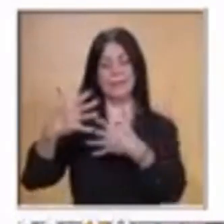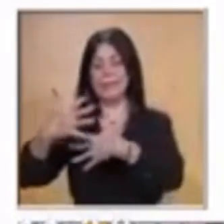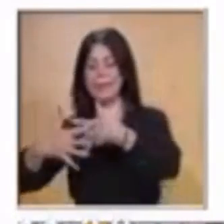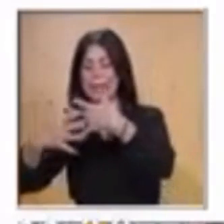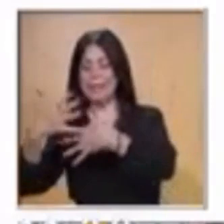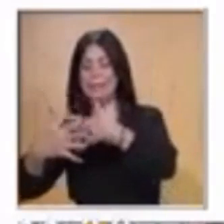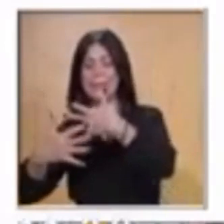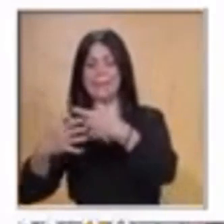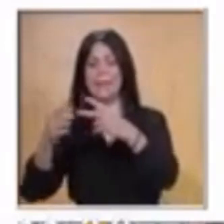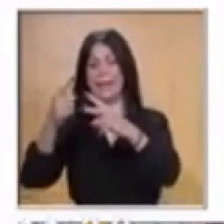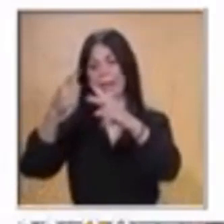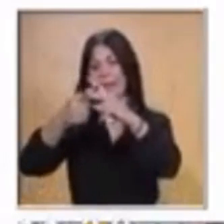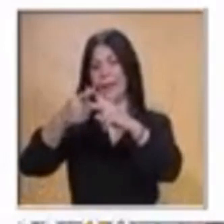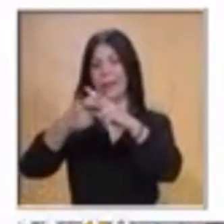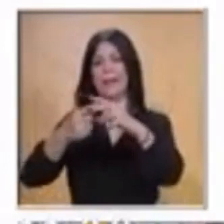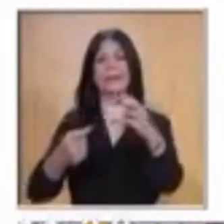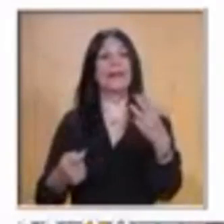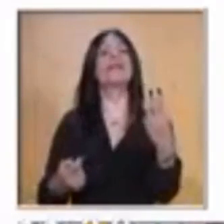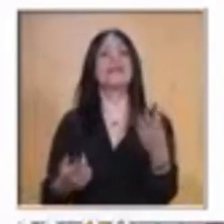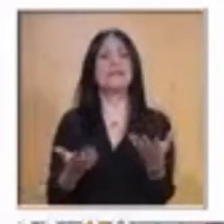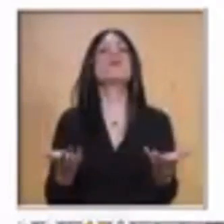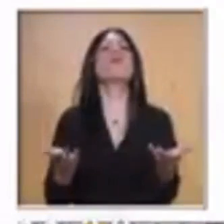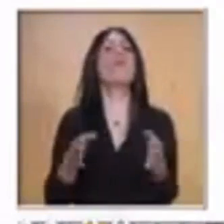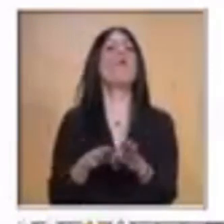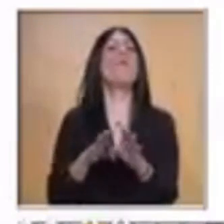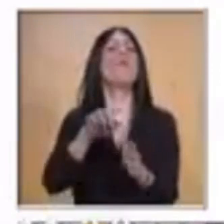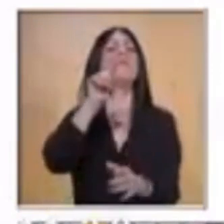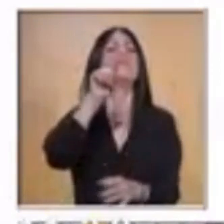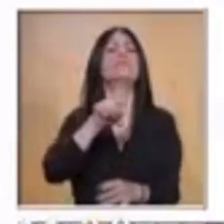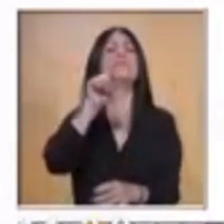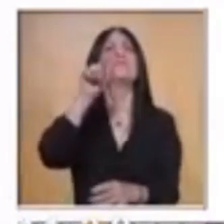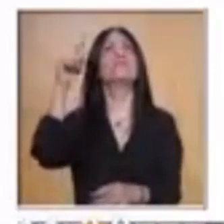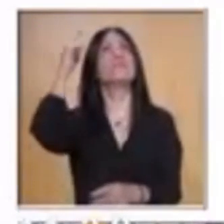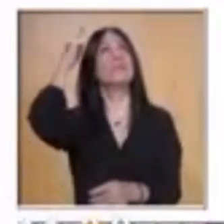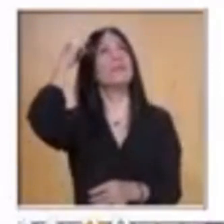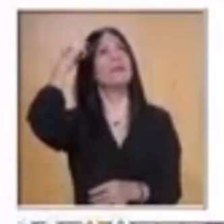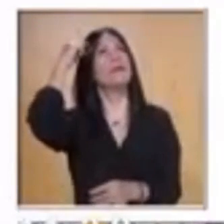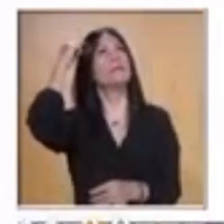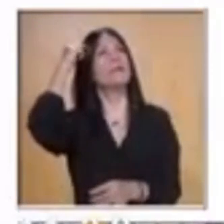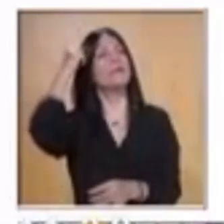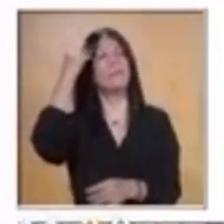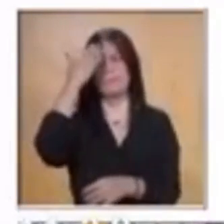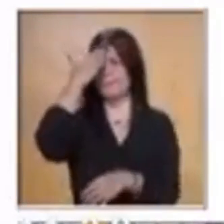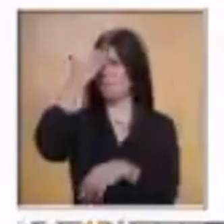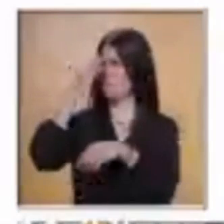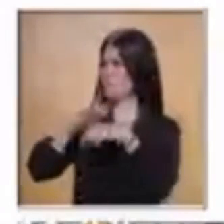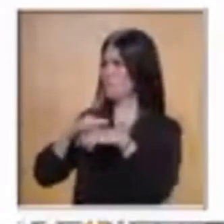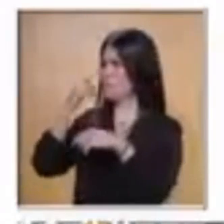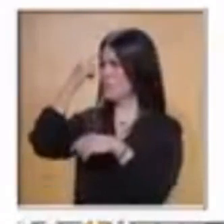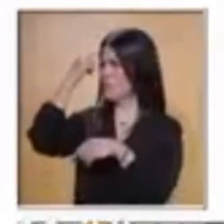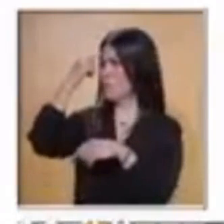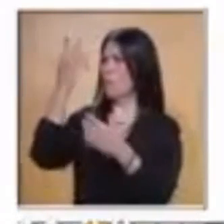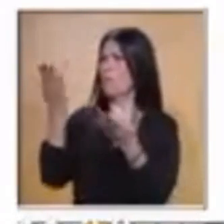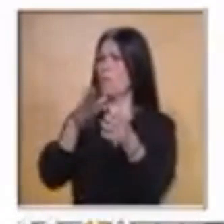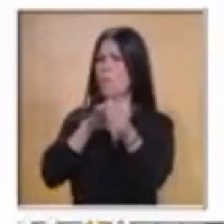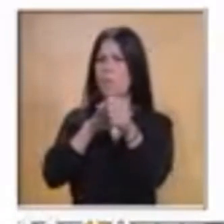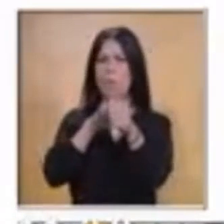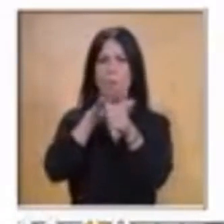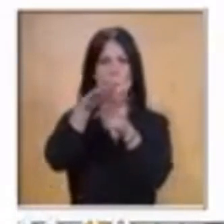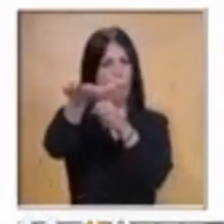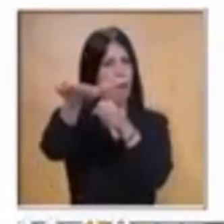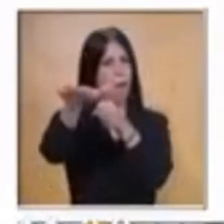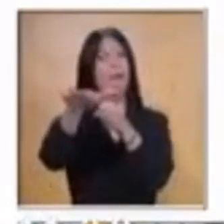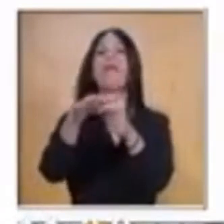entre 3, vamos a hacer la operación matemática en tu cabecita, cálculo mental. 15 entre 3, también vamos a usar la tabla del